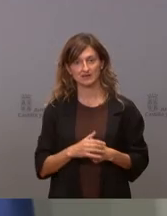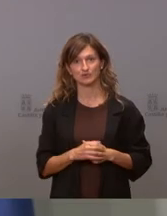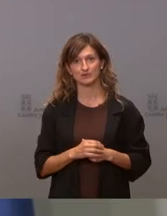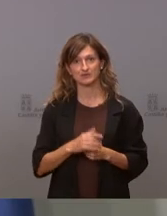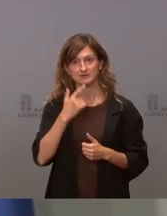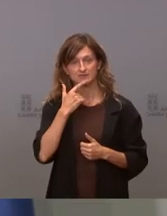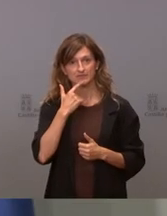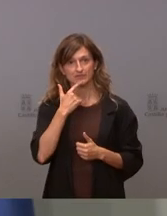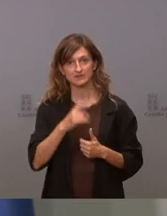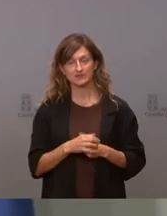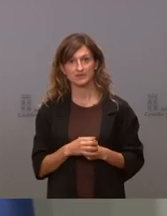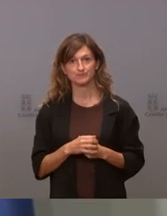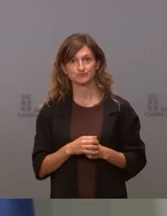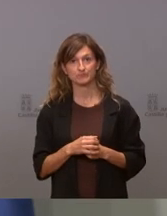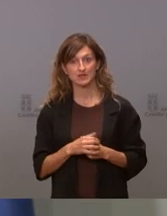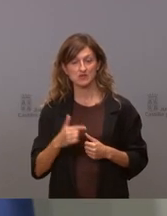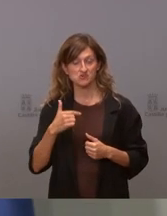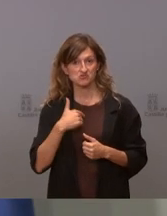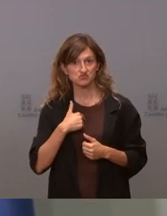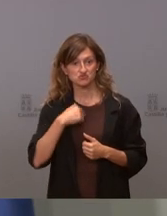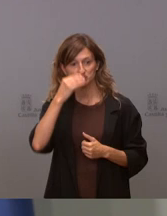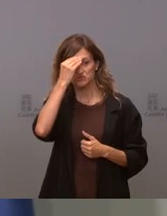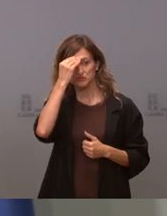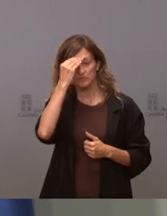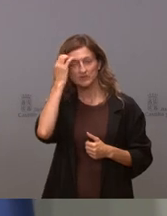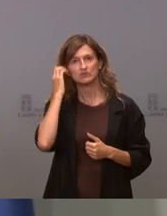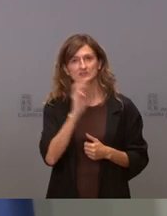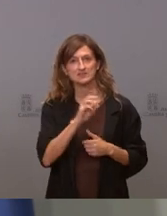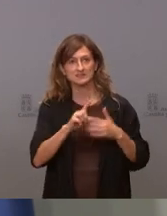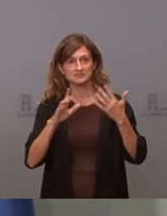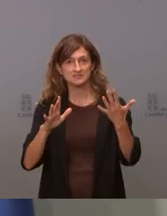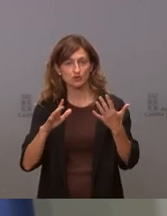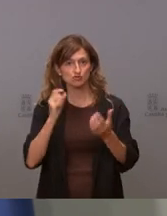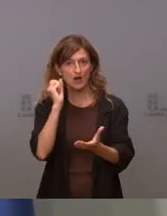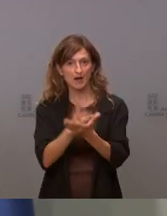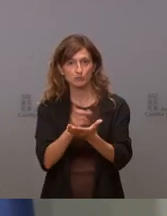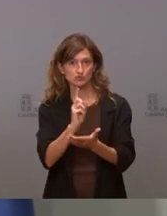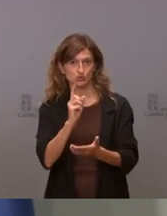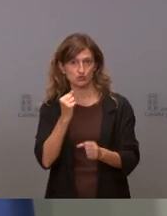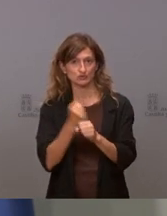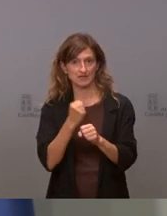apuesto con estas cosas yo soy poco de B365 yo no apuesto yo trabajo